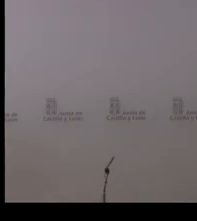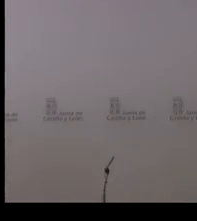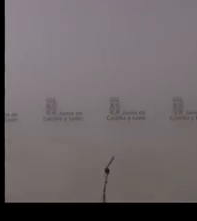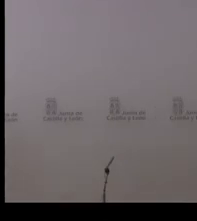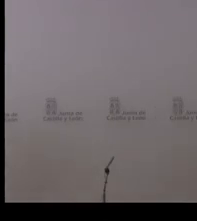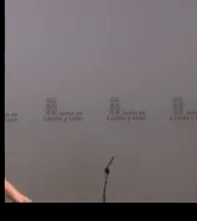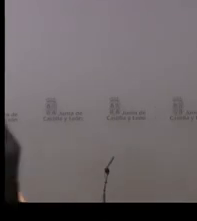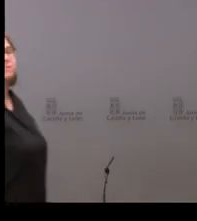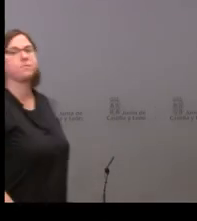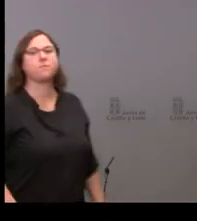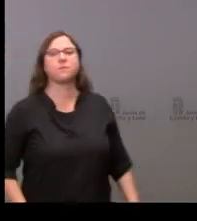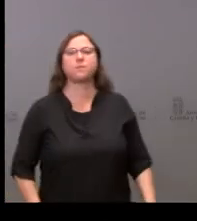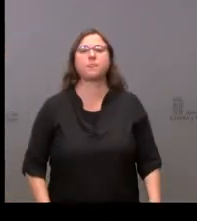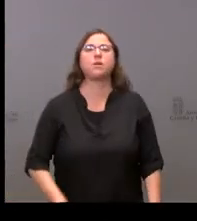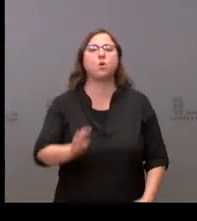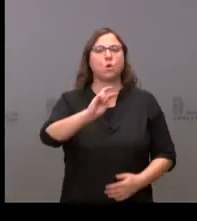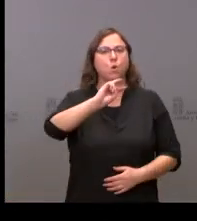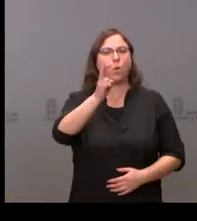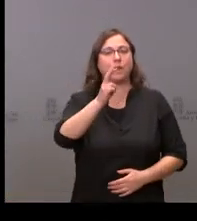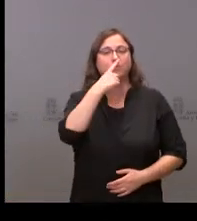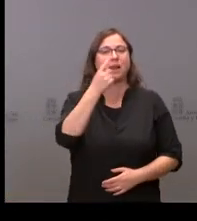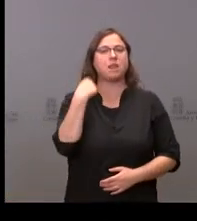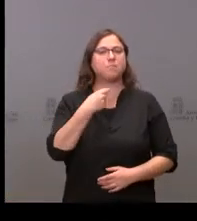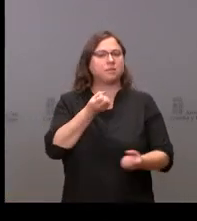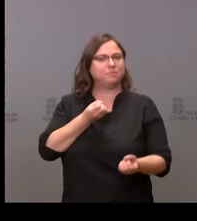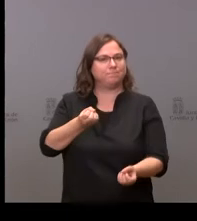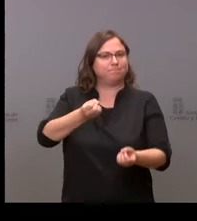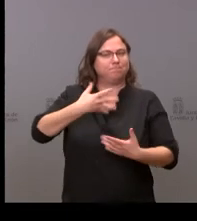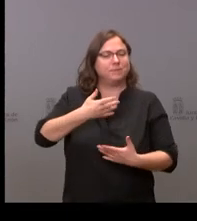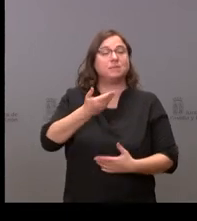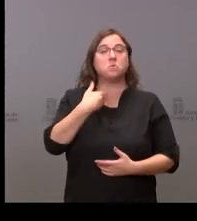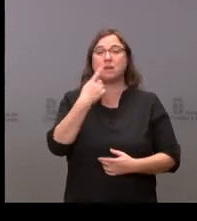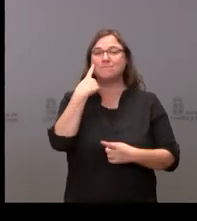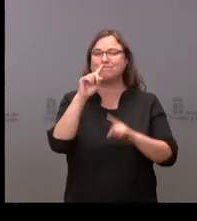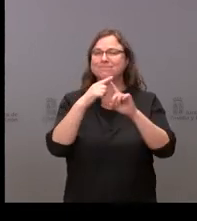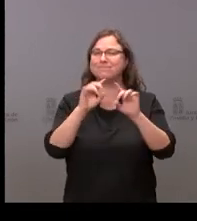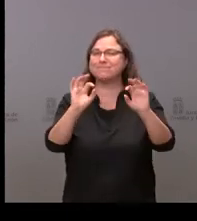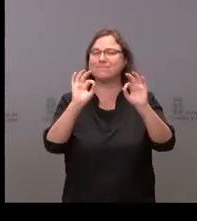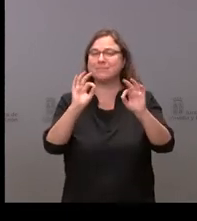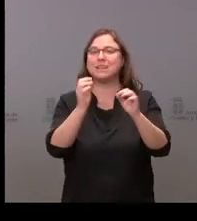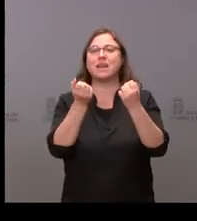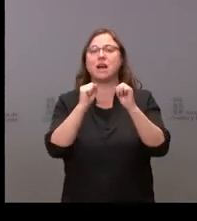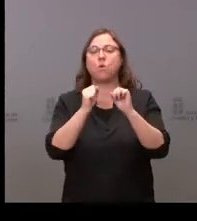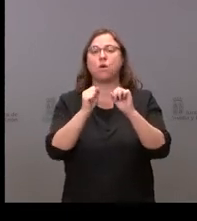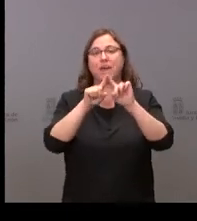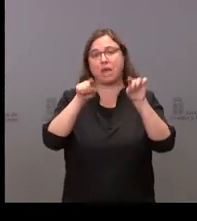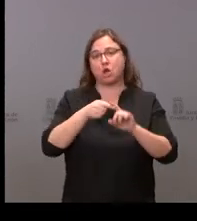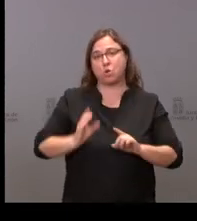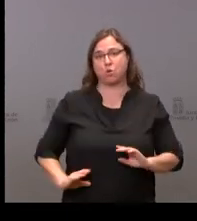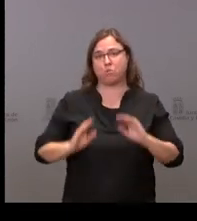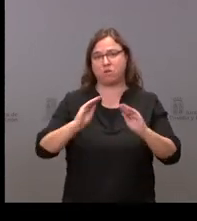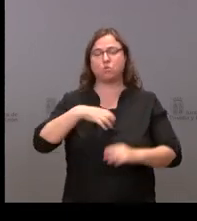nos comentaron que una de las particularidades era que pese al incremento de las nóminas de los funcionarios